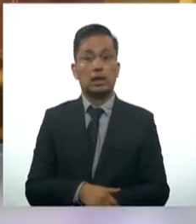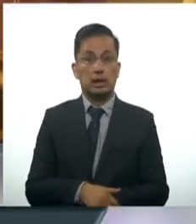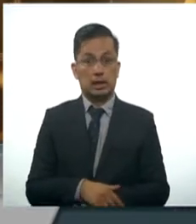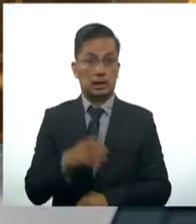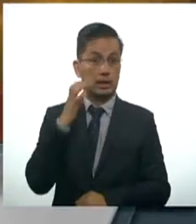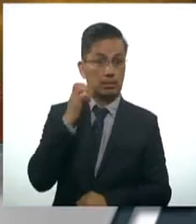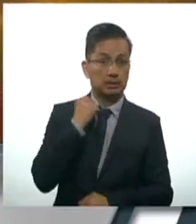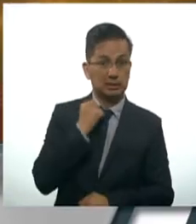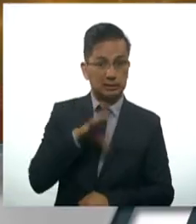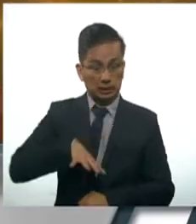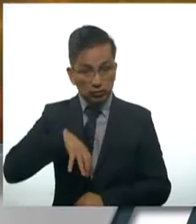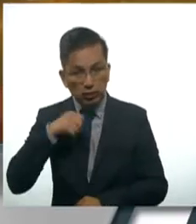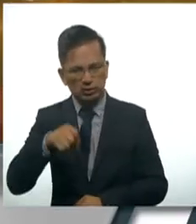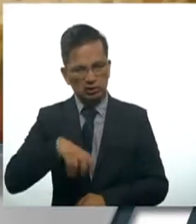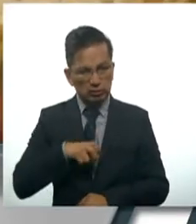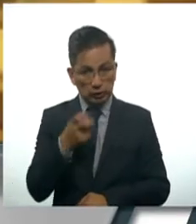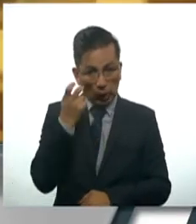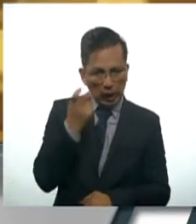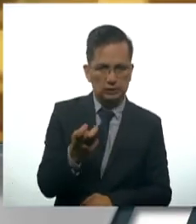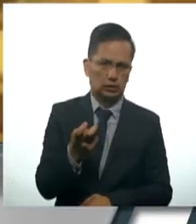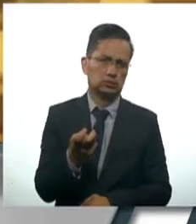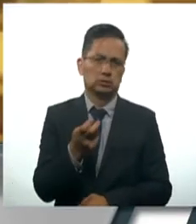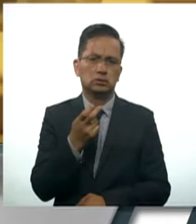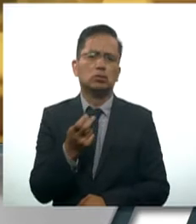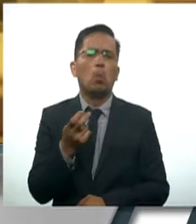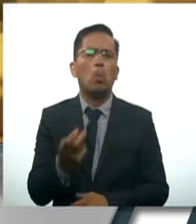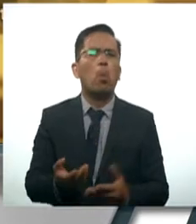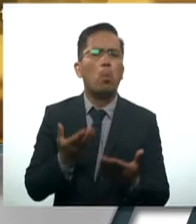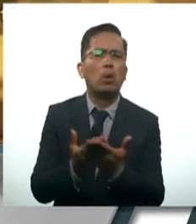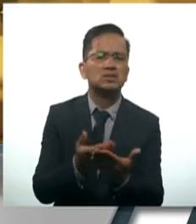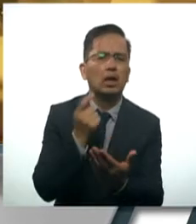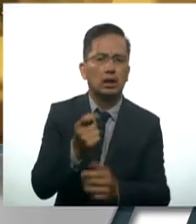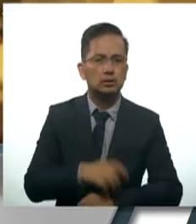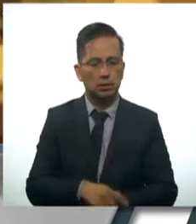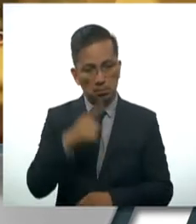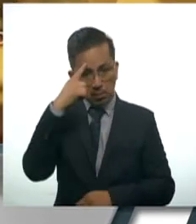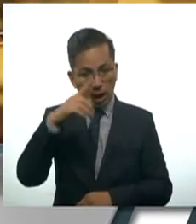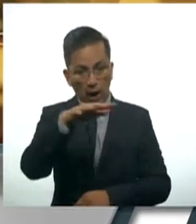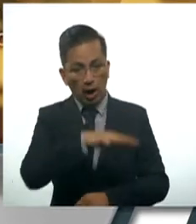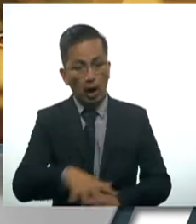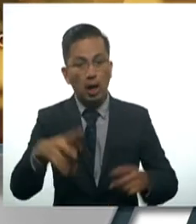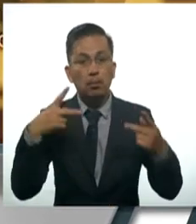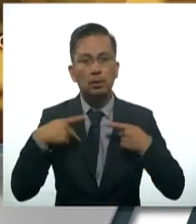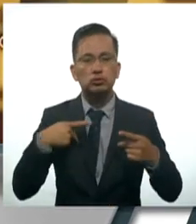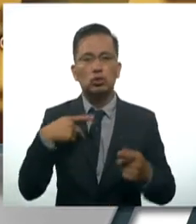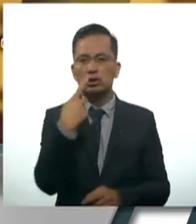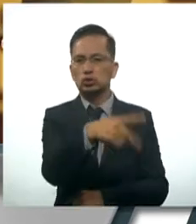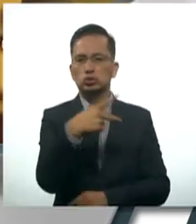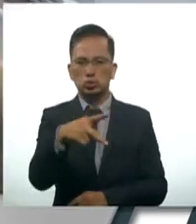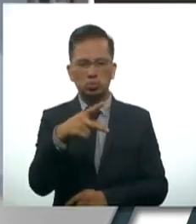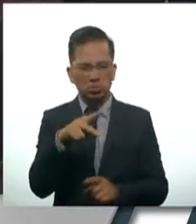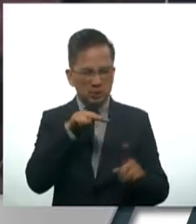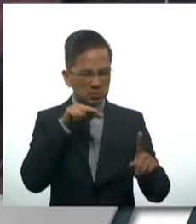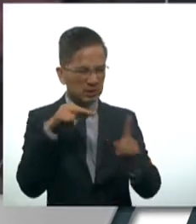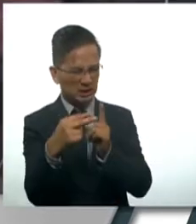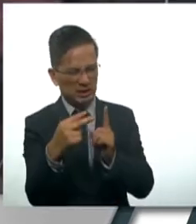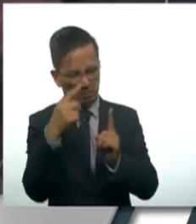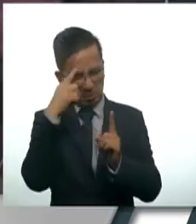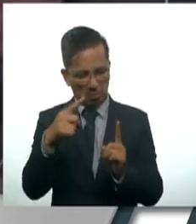realizado propone fortalecer la percepción que los ciudadanos tienen ante momentos clave de la historia nacional.